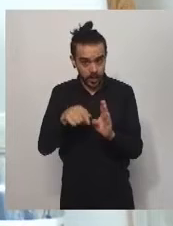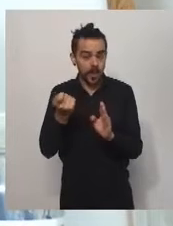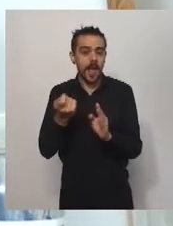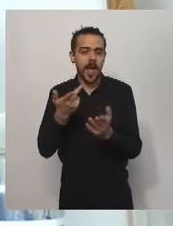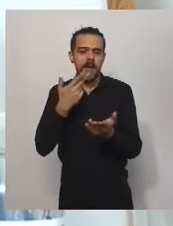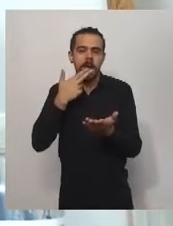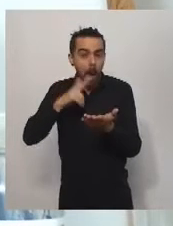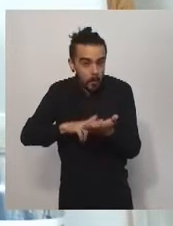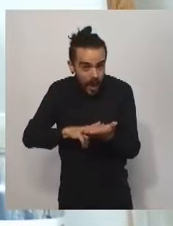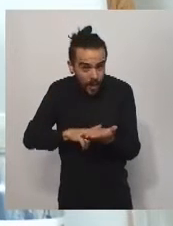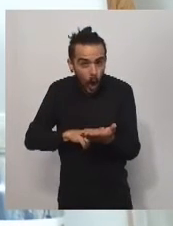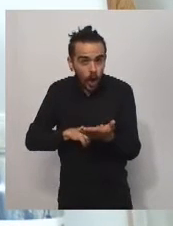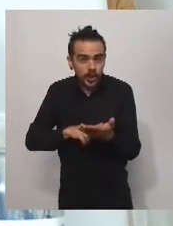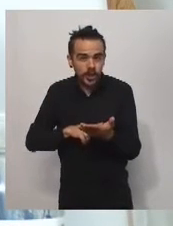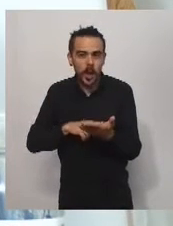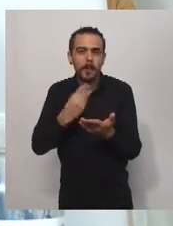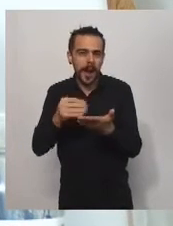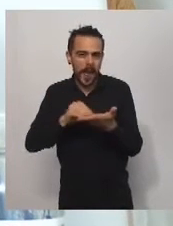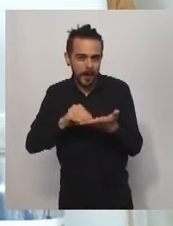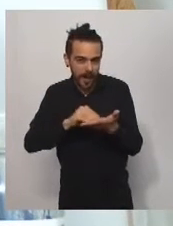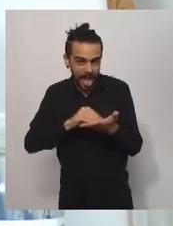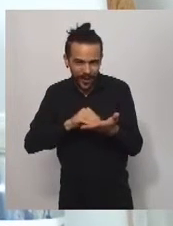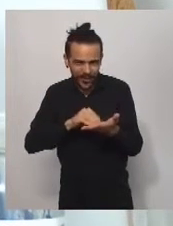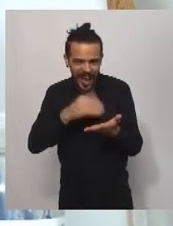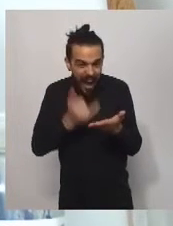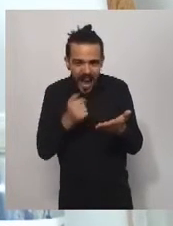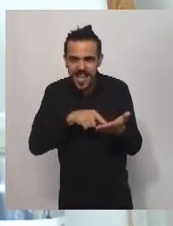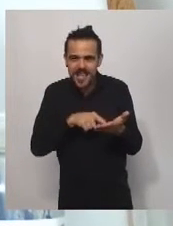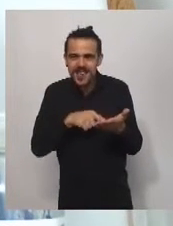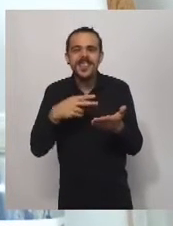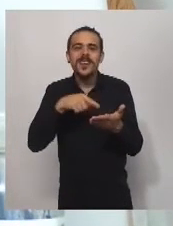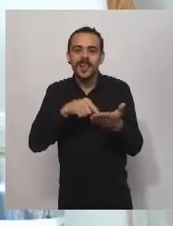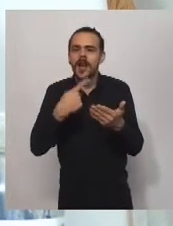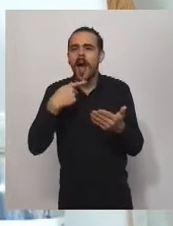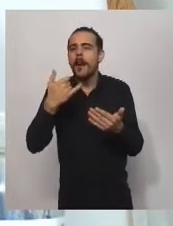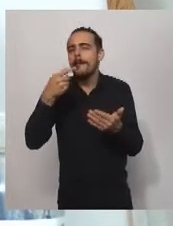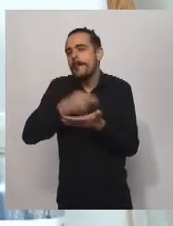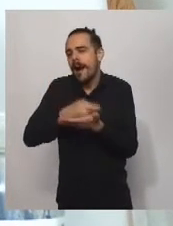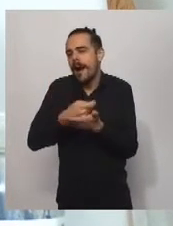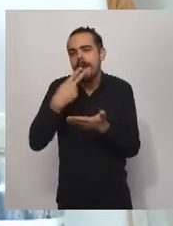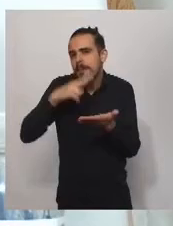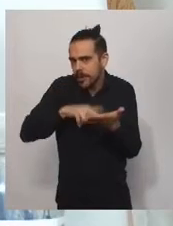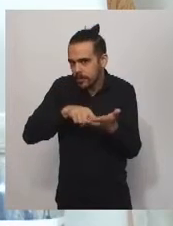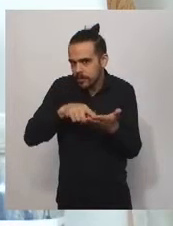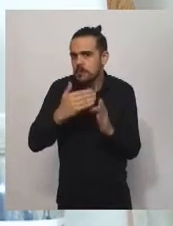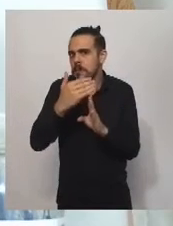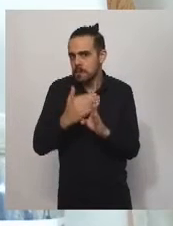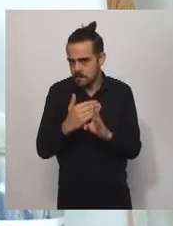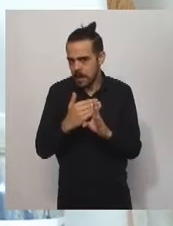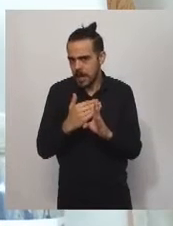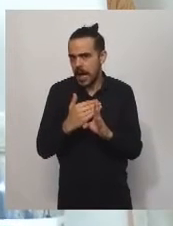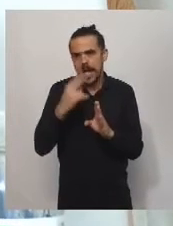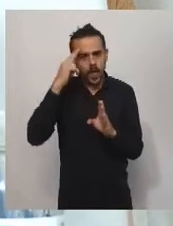de los empleos registrados para aquellos clubes que tienen de 1 a 60 empleados.